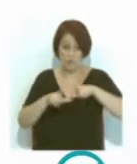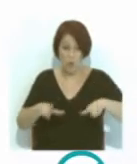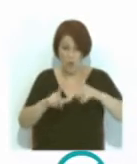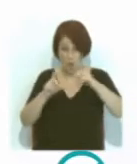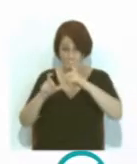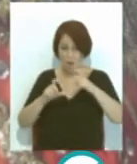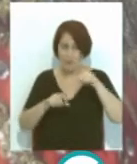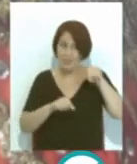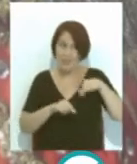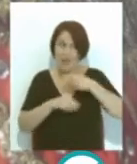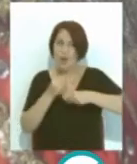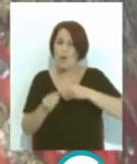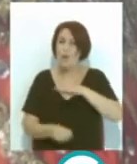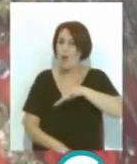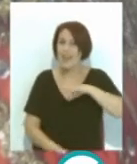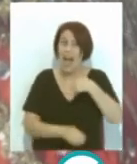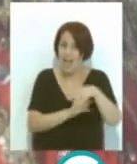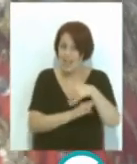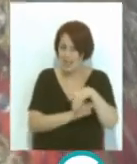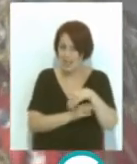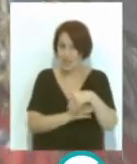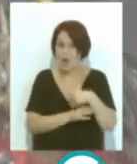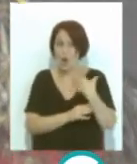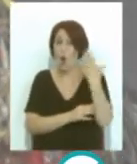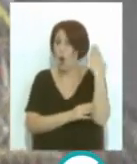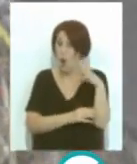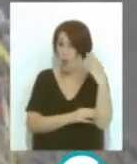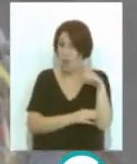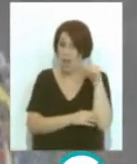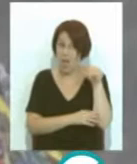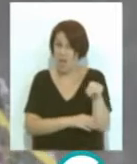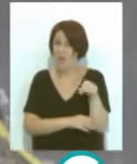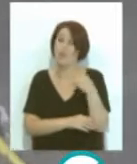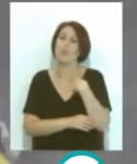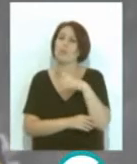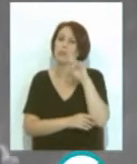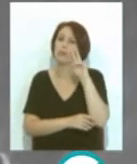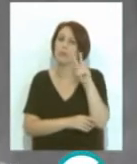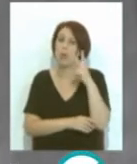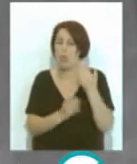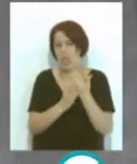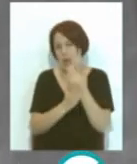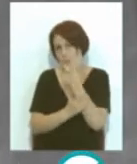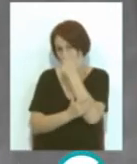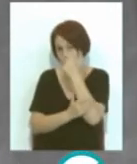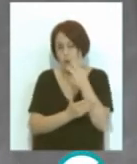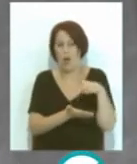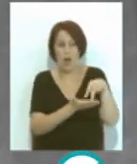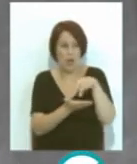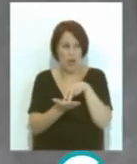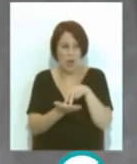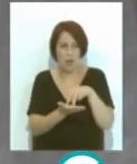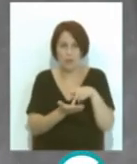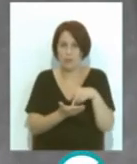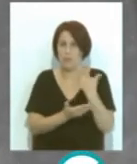están hechas en la calle en el Carnaval de Barranquilla lo que observé los pocos días que estuvimos allí es que es un